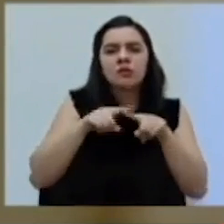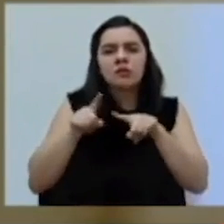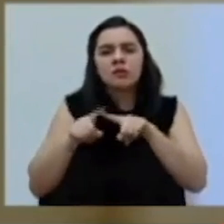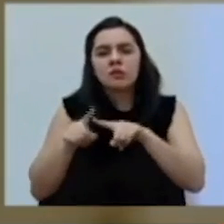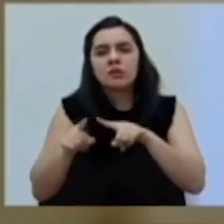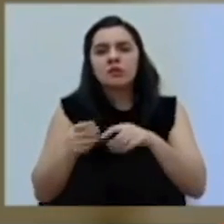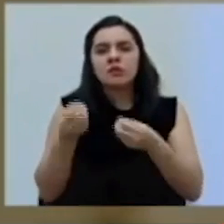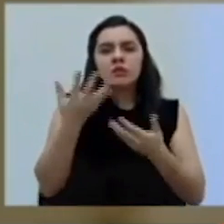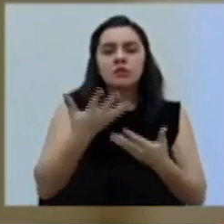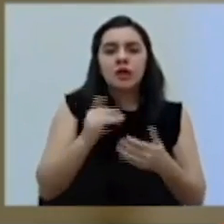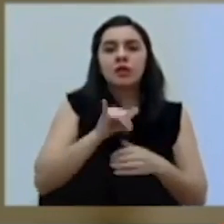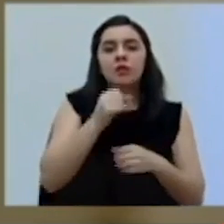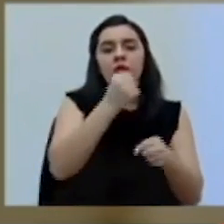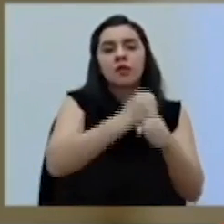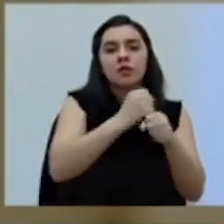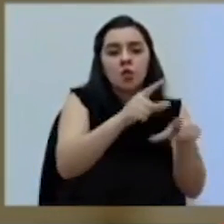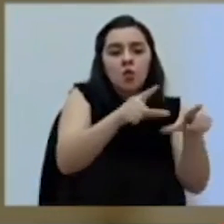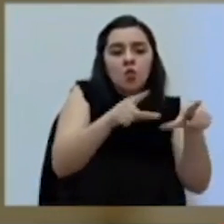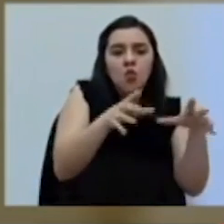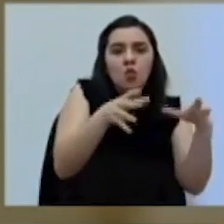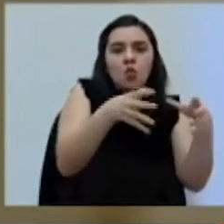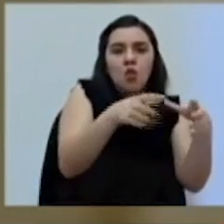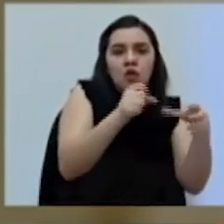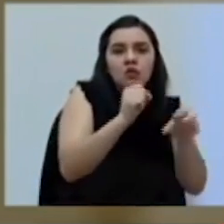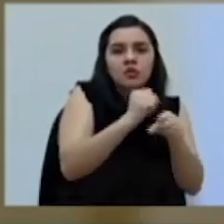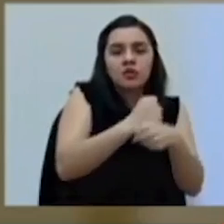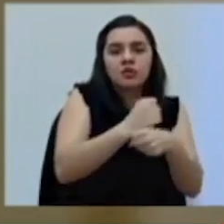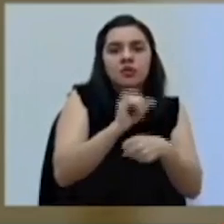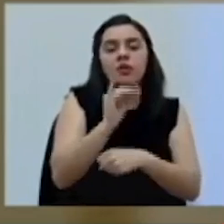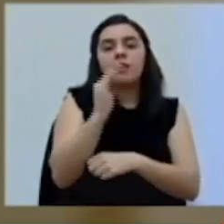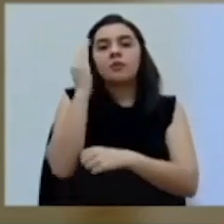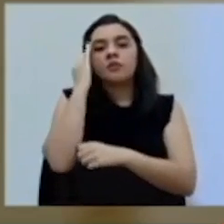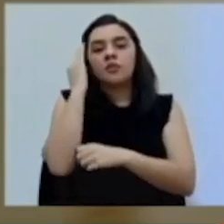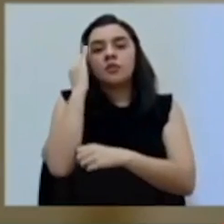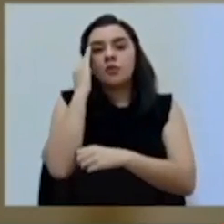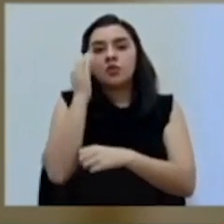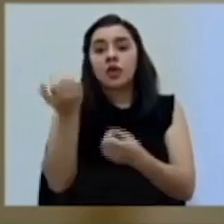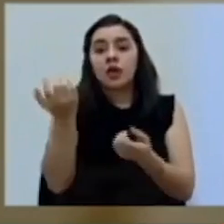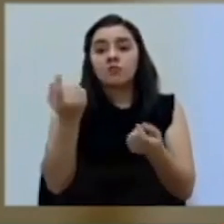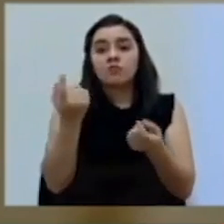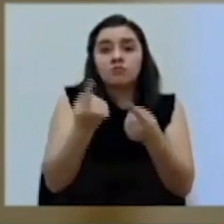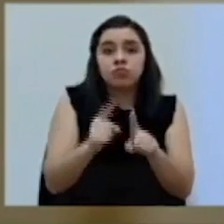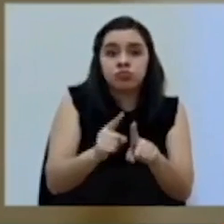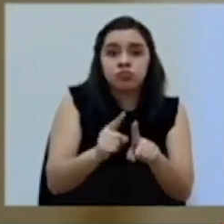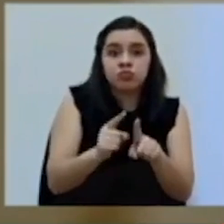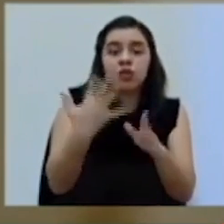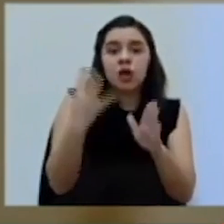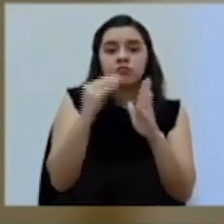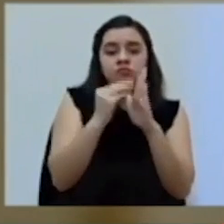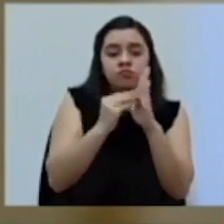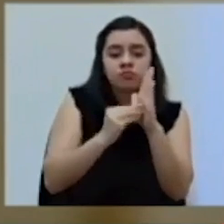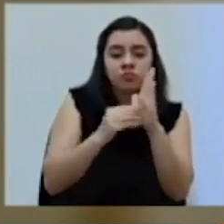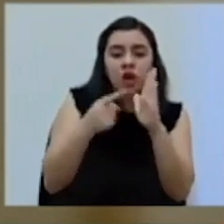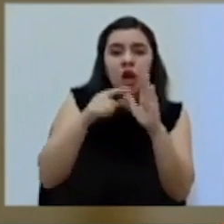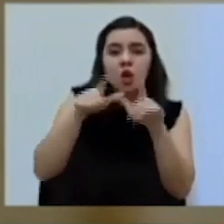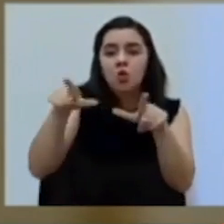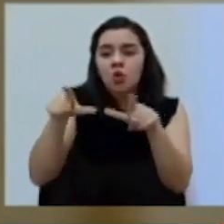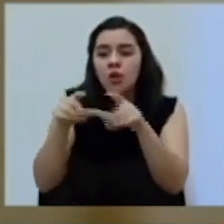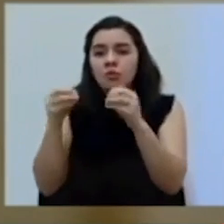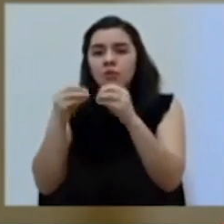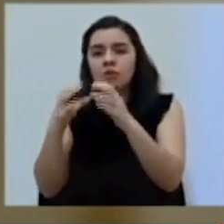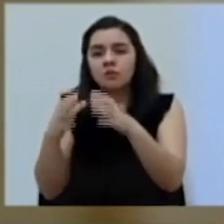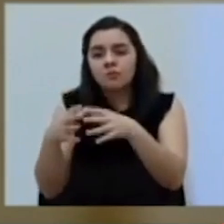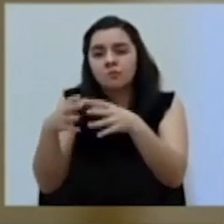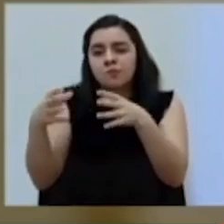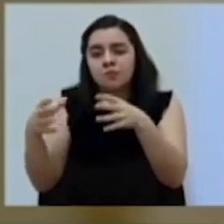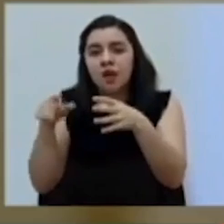que se hace a nivel local. Sabemos que también la cantidad de casos registrados en los niveles que han tenido más concentración ha